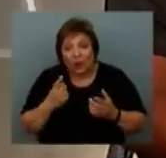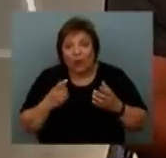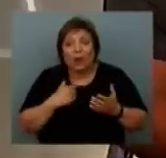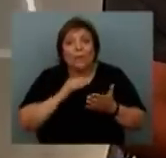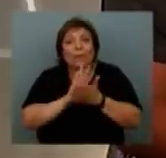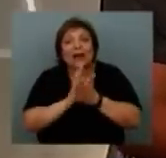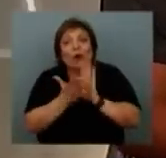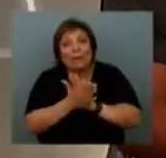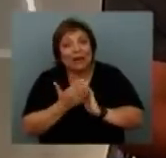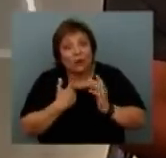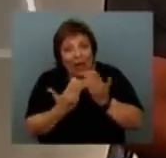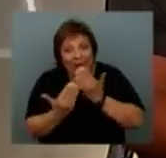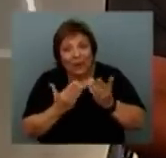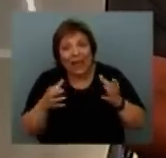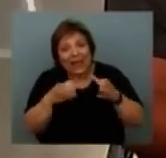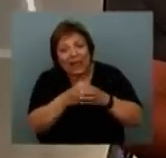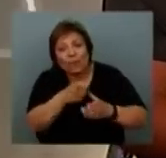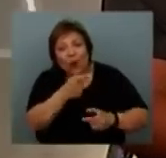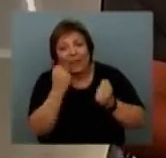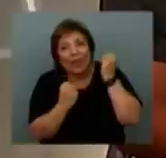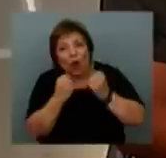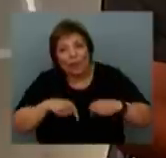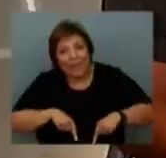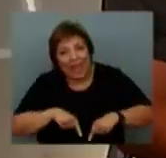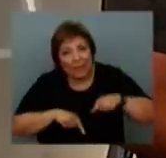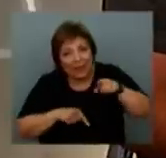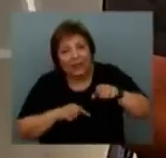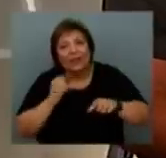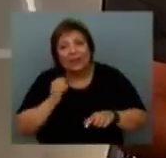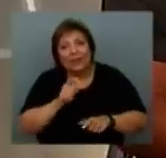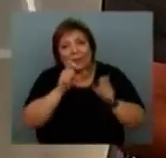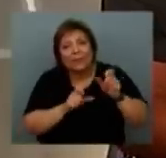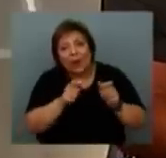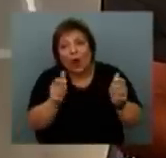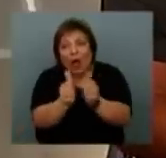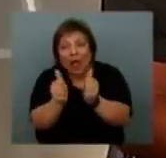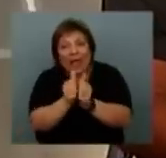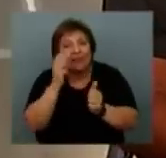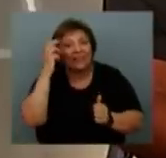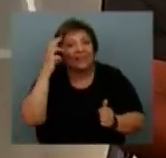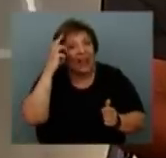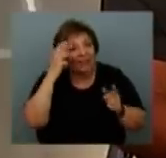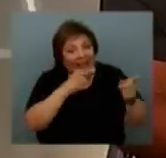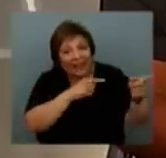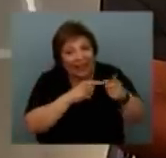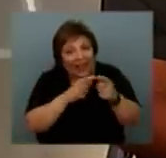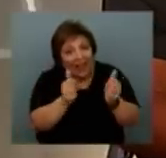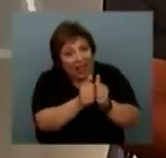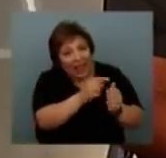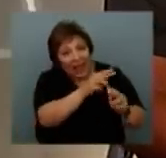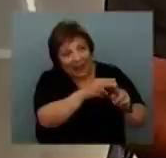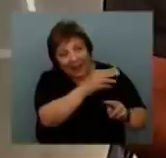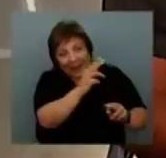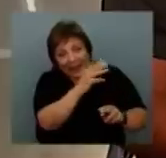mano a mano tal vez con el equipo económico o al menos con el personal más cercano a Tabaré para dejarles ya esta